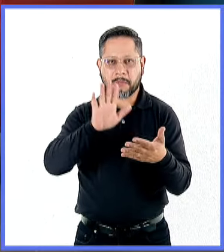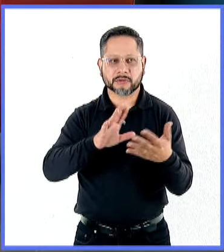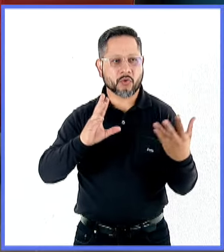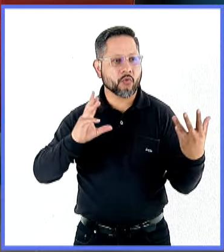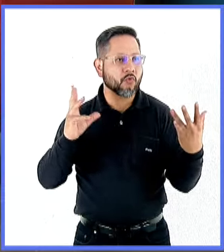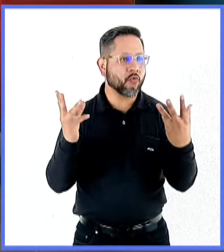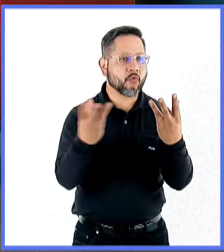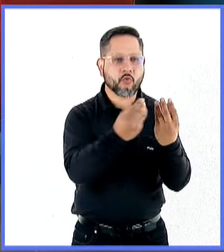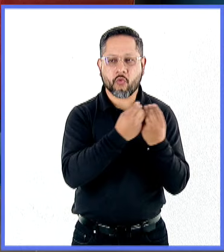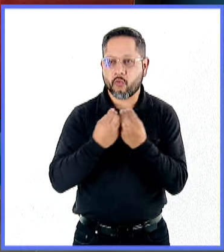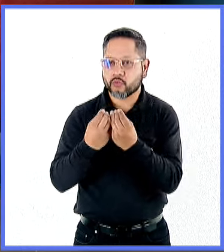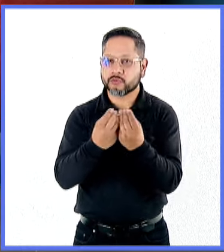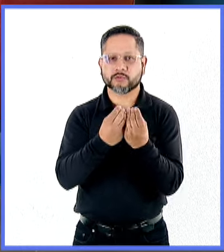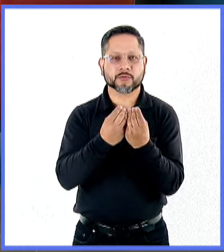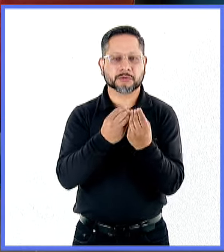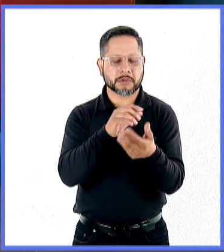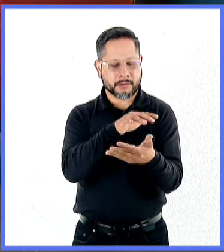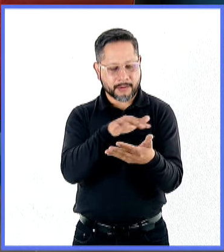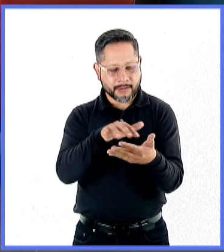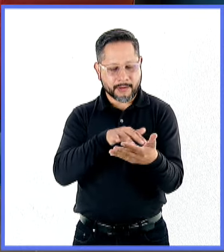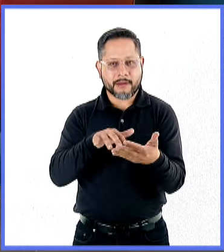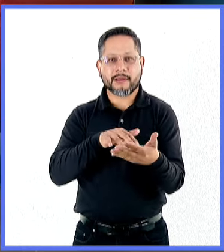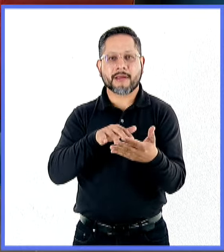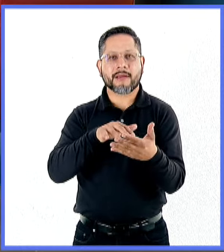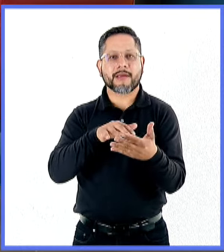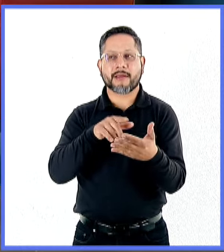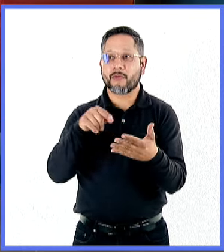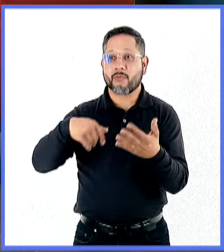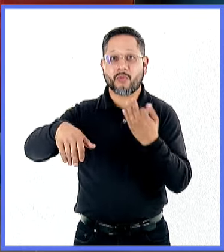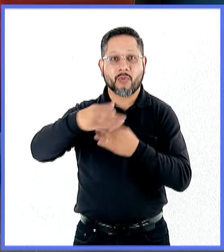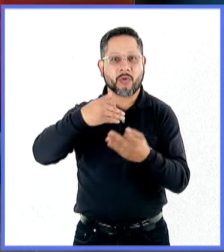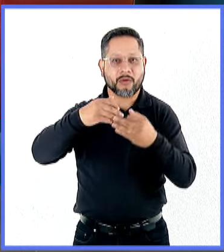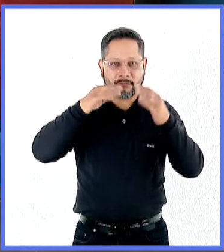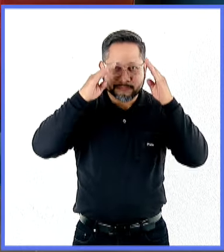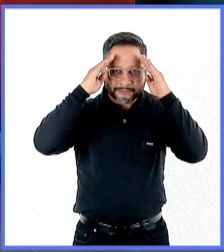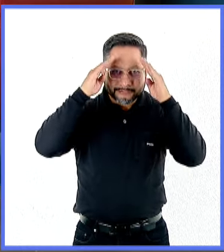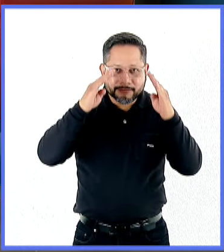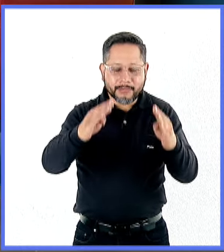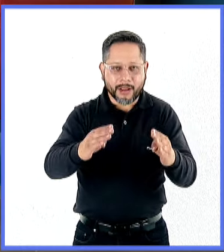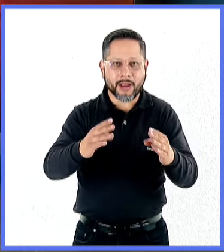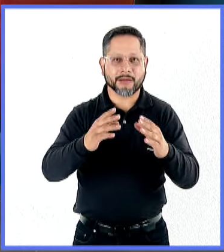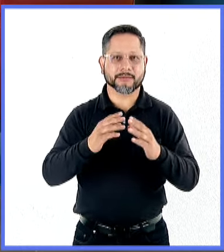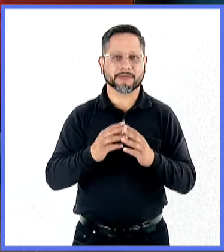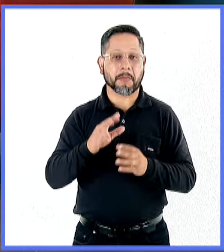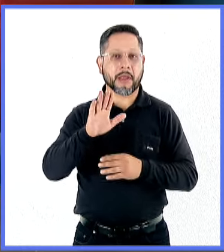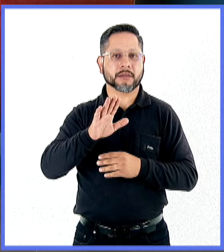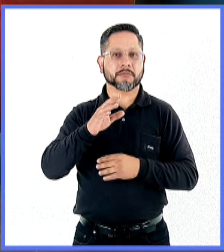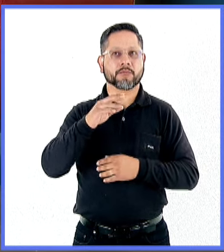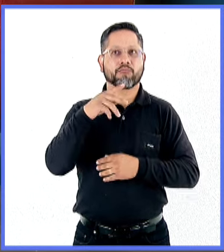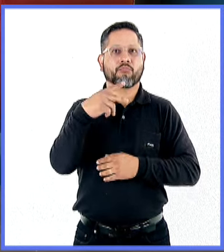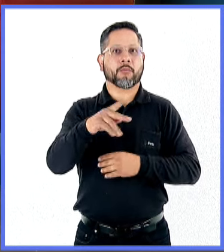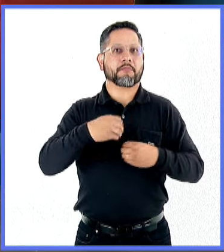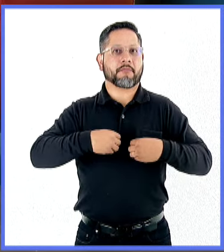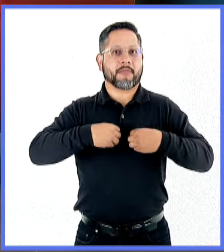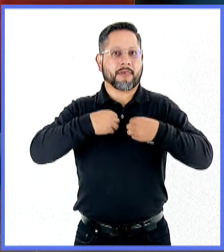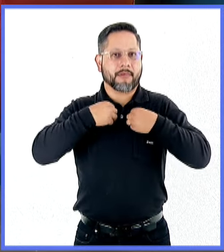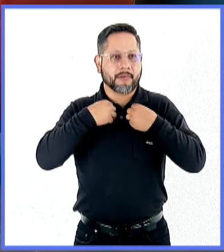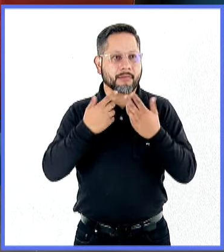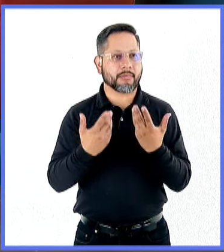es la narrativa, es lo que nos cuenta, es un reflejo más o menos de la vida, los